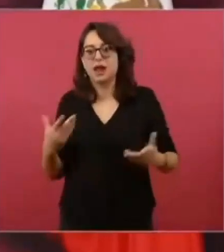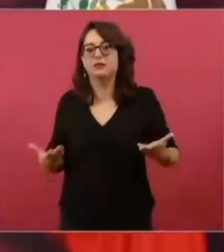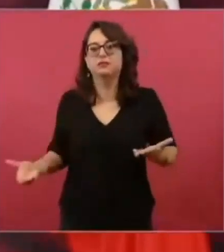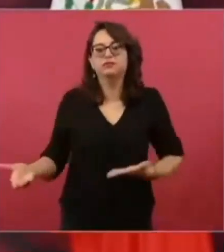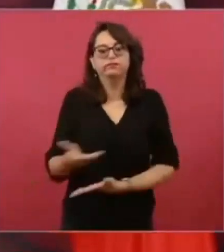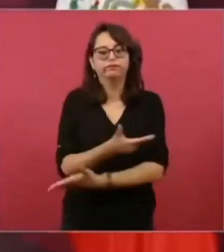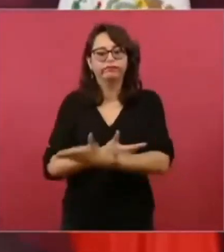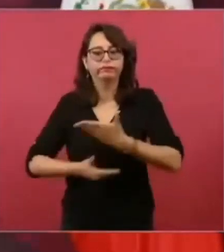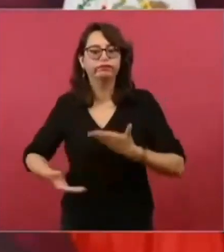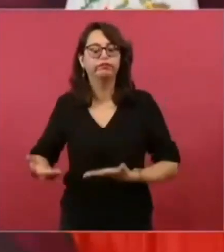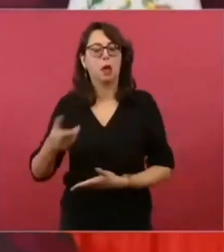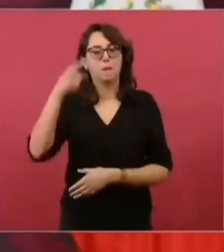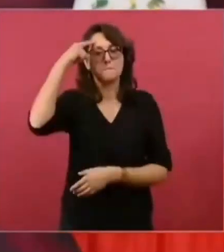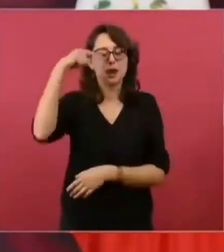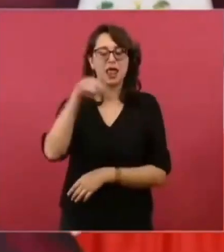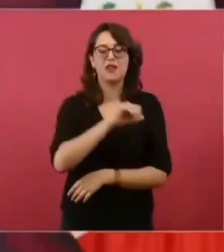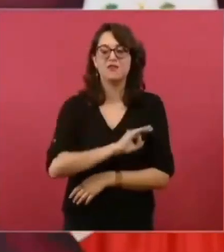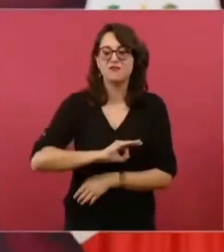felices?